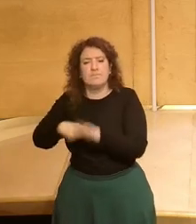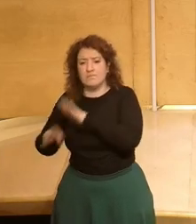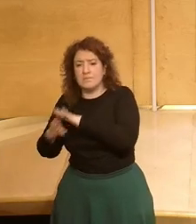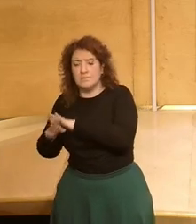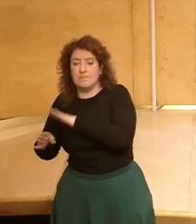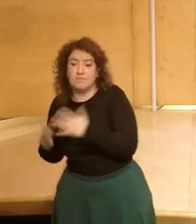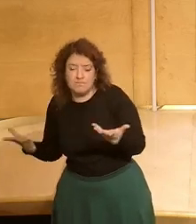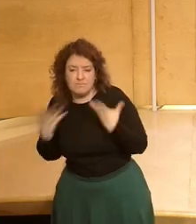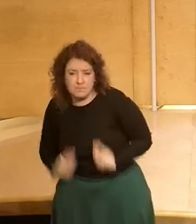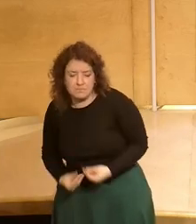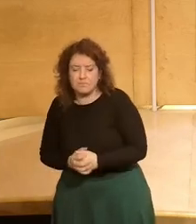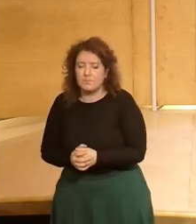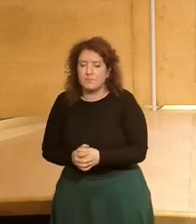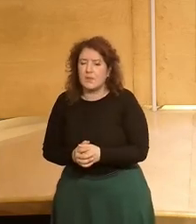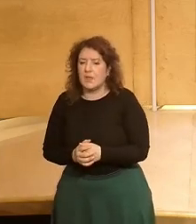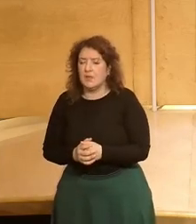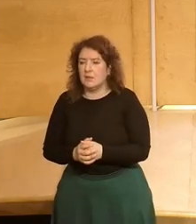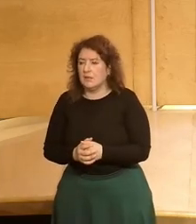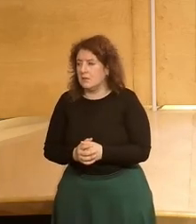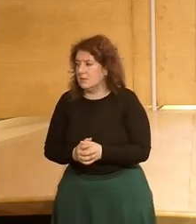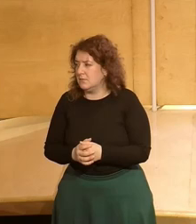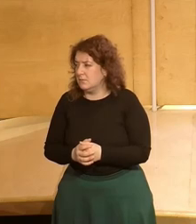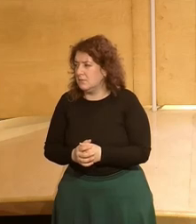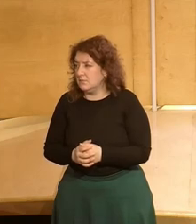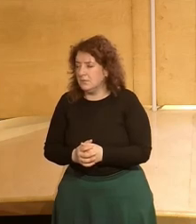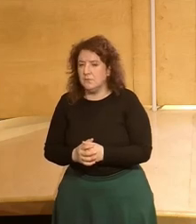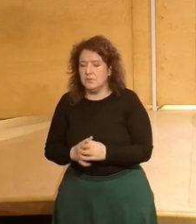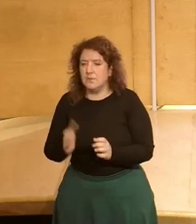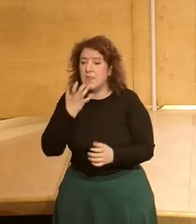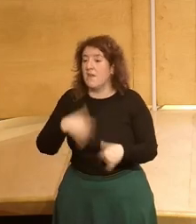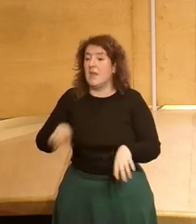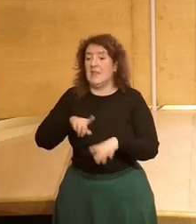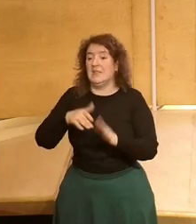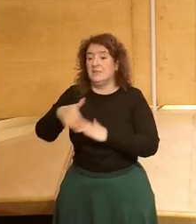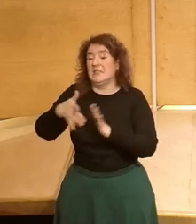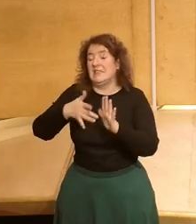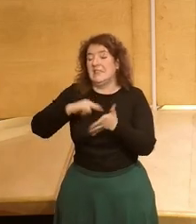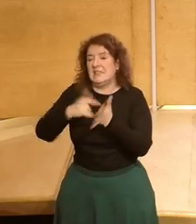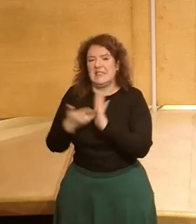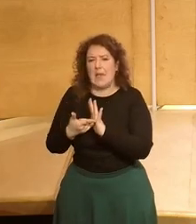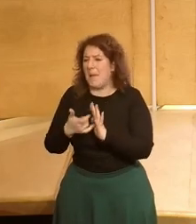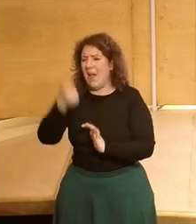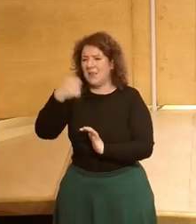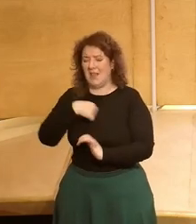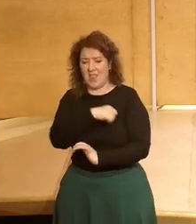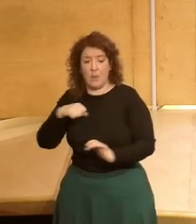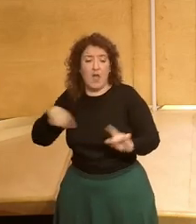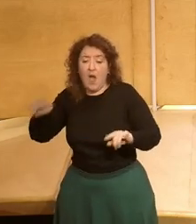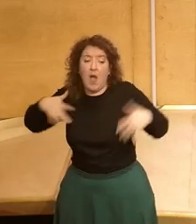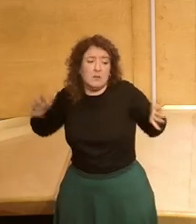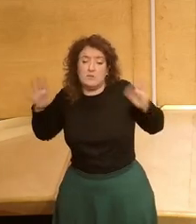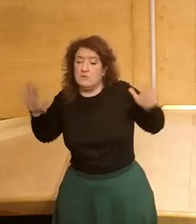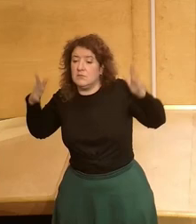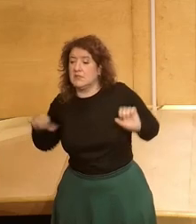y por último yo creo que esto a mí lo que más miedo me da es que nos aboque a un sistema de individualista del sálvese quien